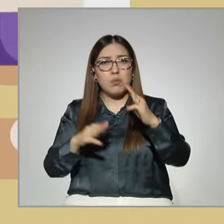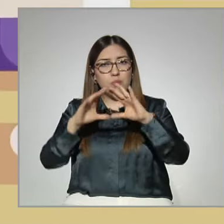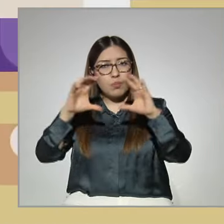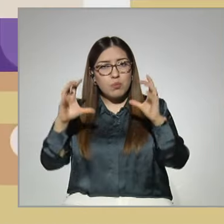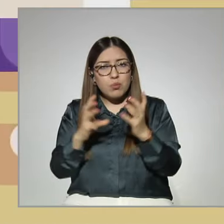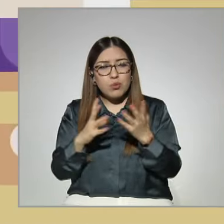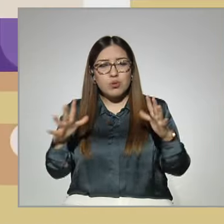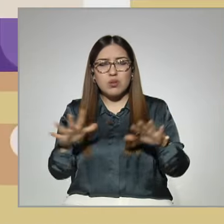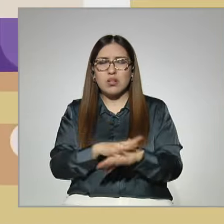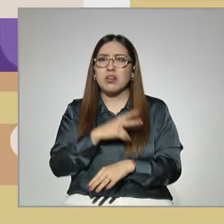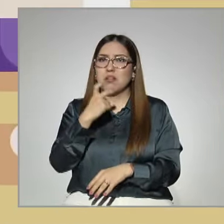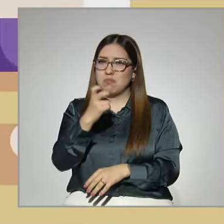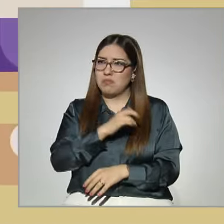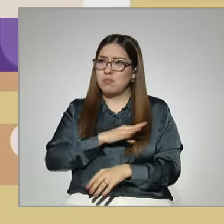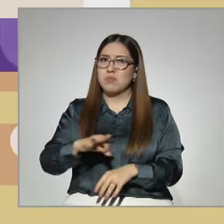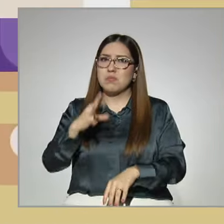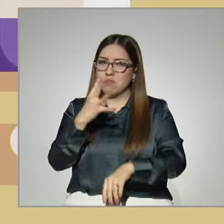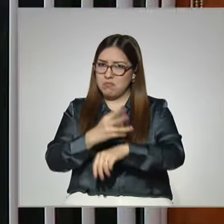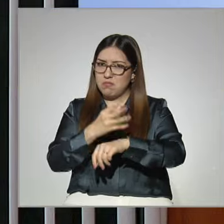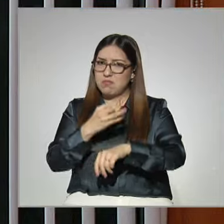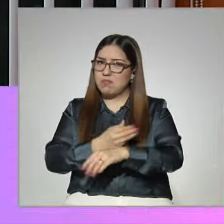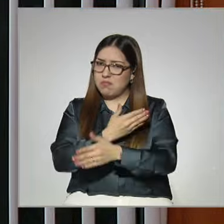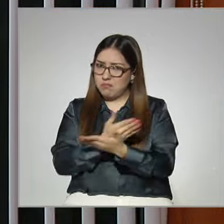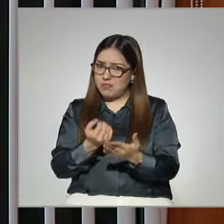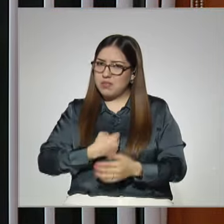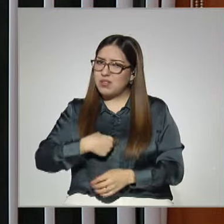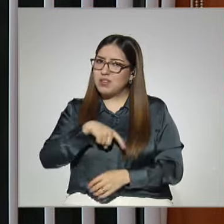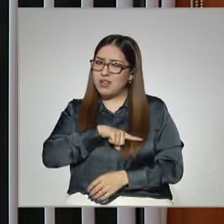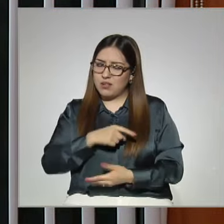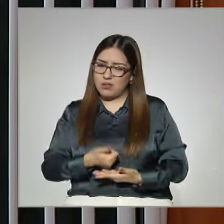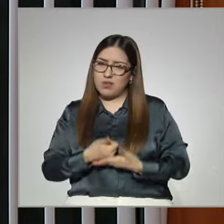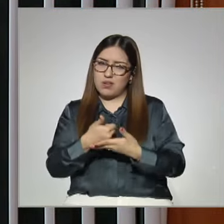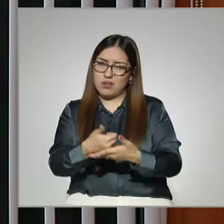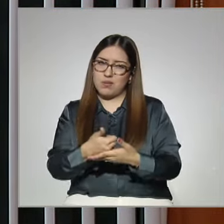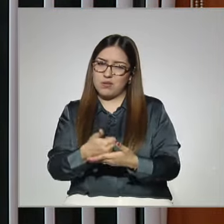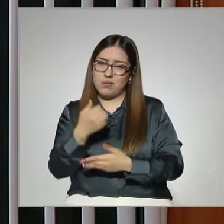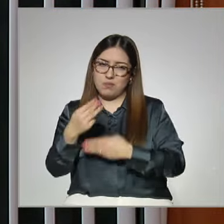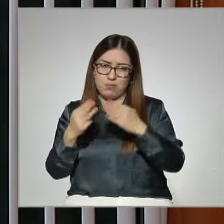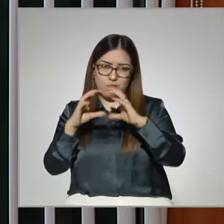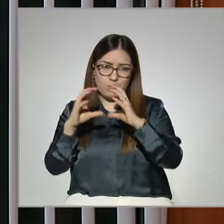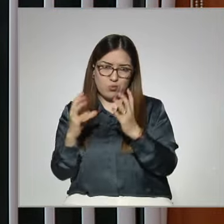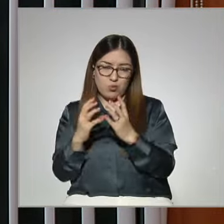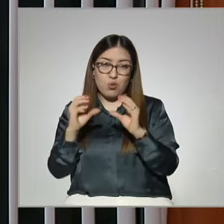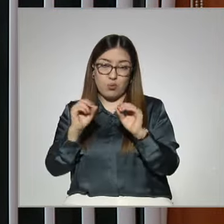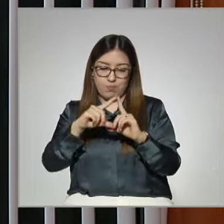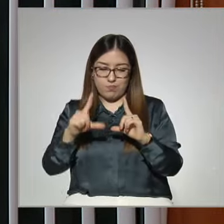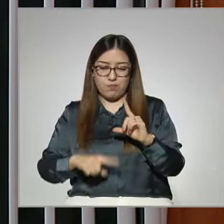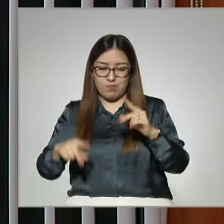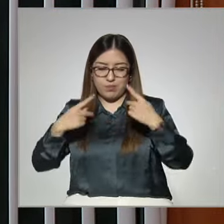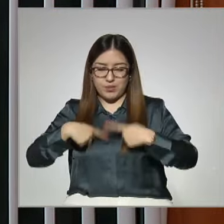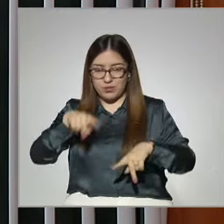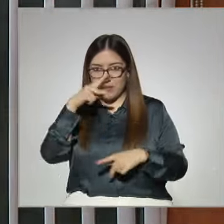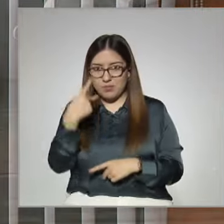la solución a muchos problemas de salud que hoy la población mexicana vive.